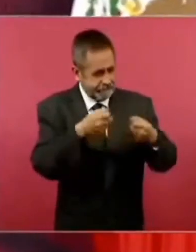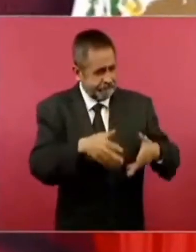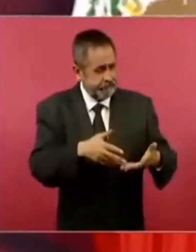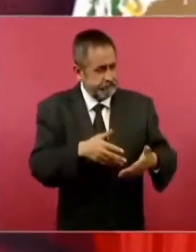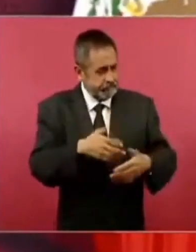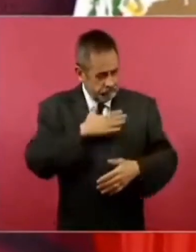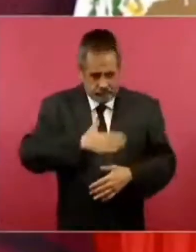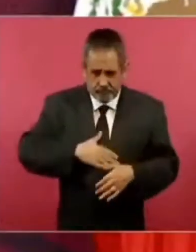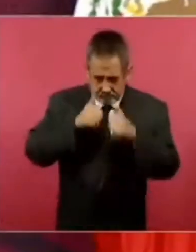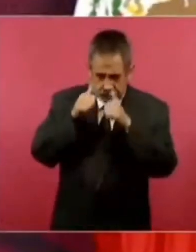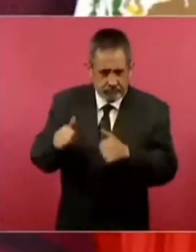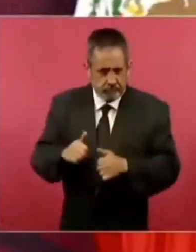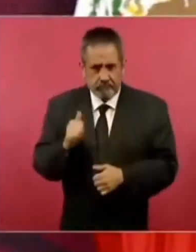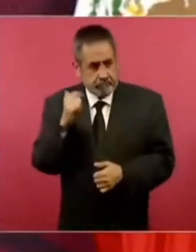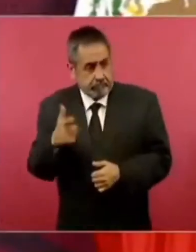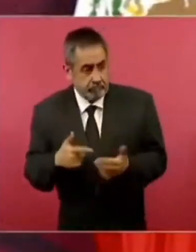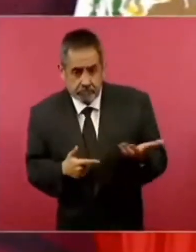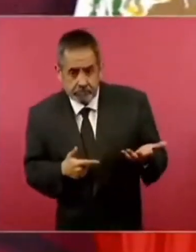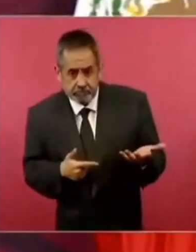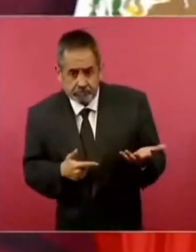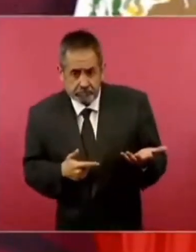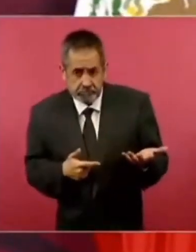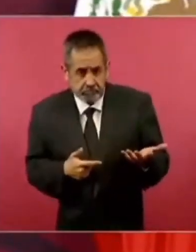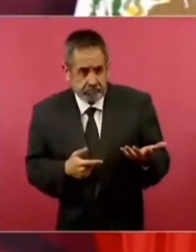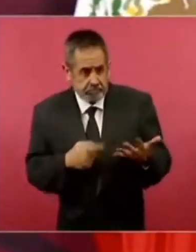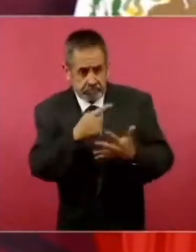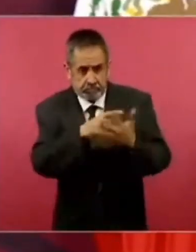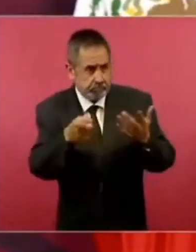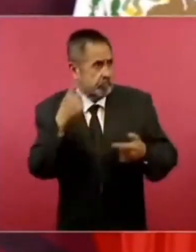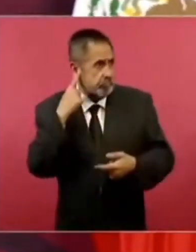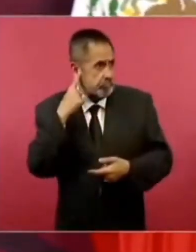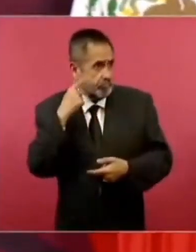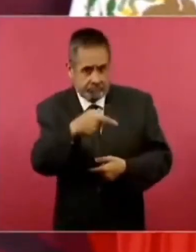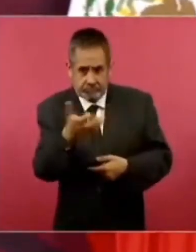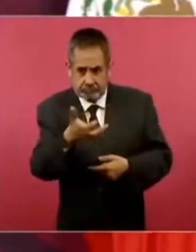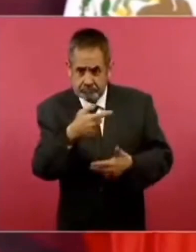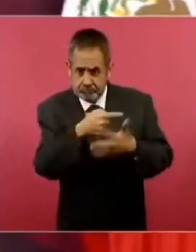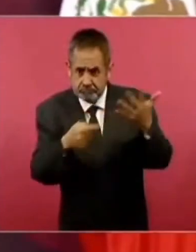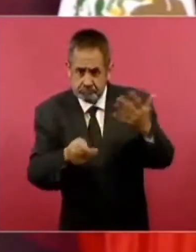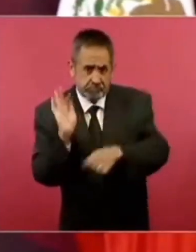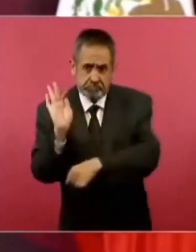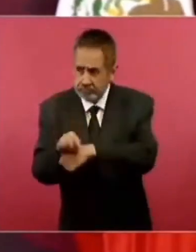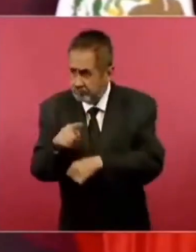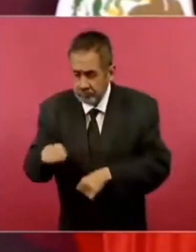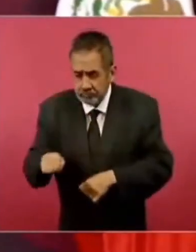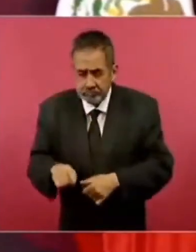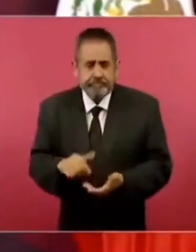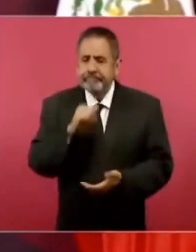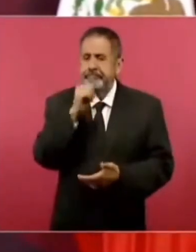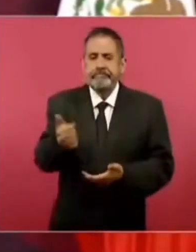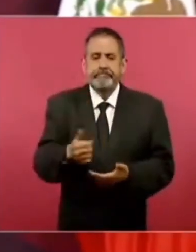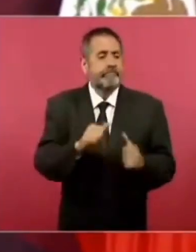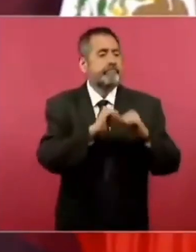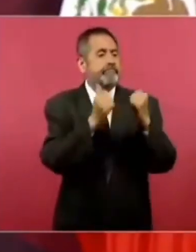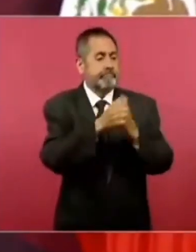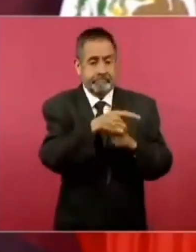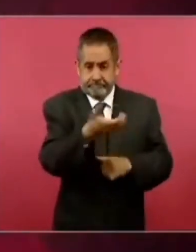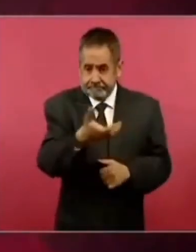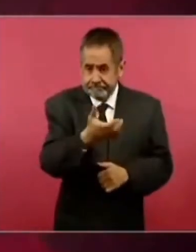hay algo así que hayan ustedes escuchado de estas organizaciones